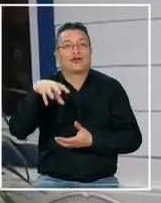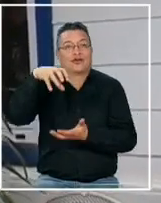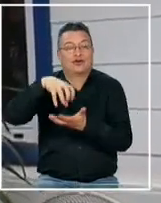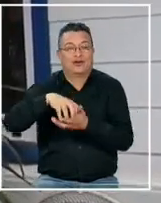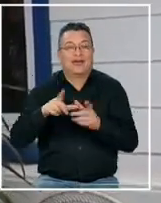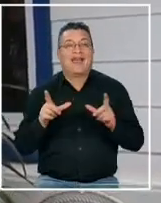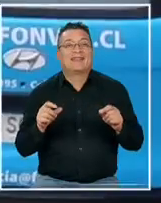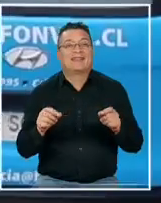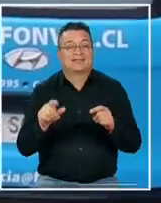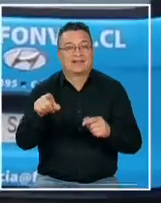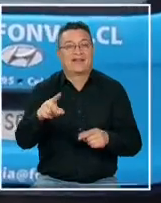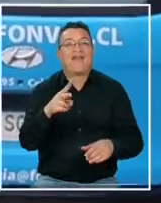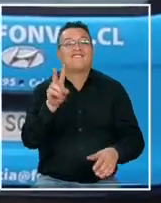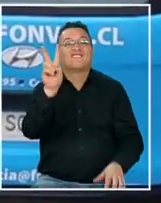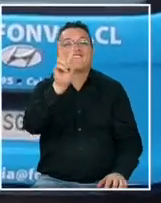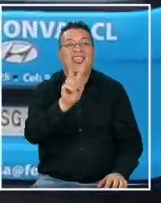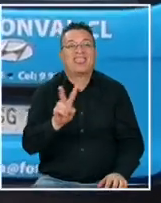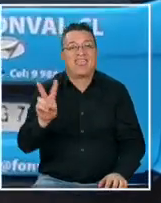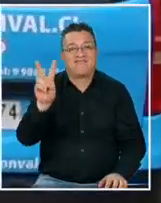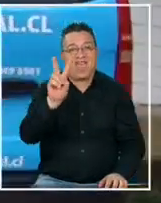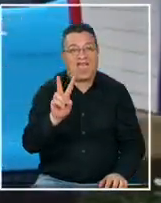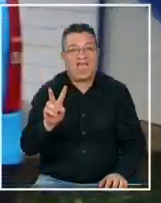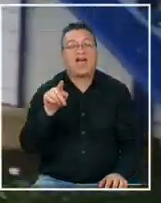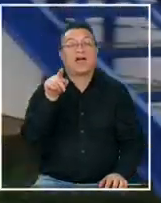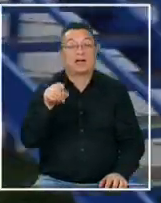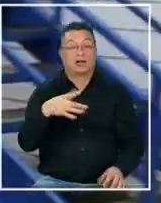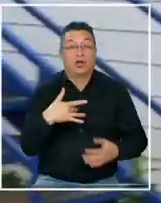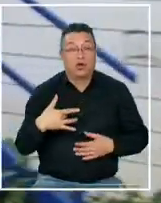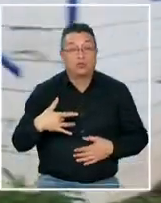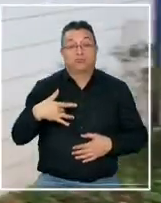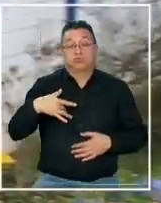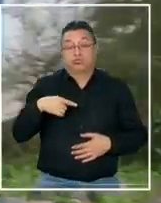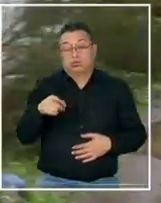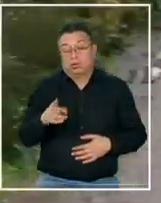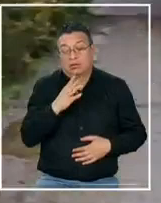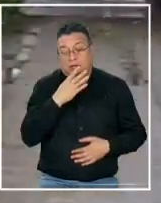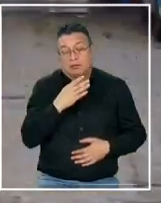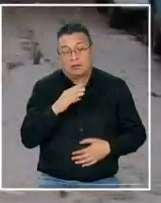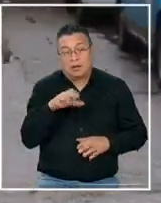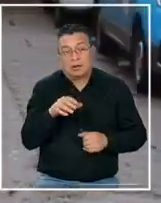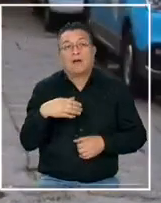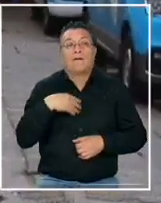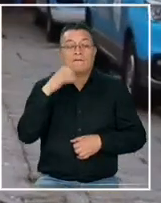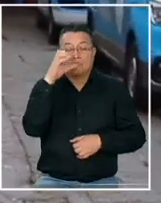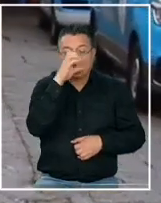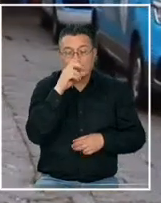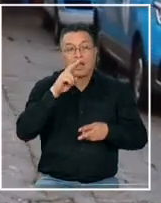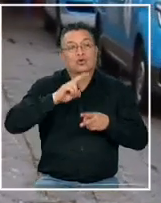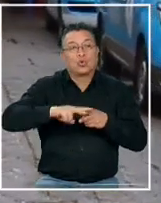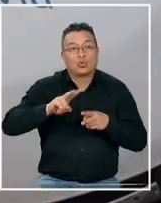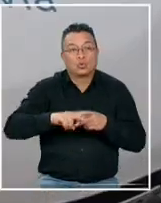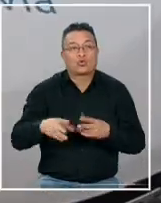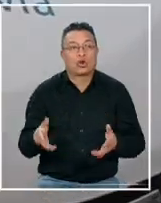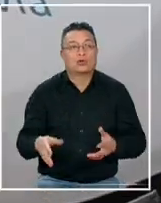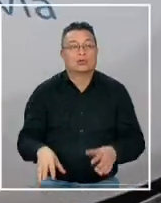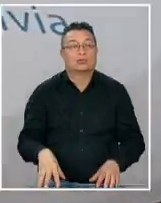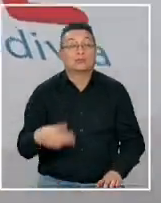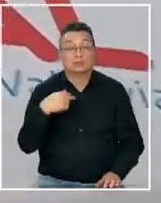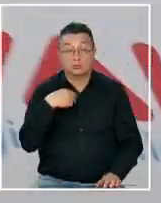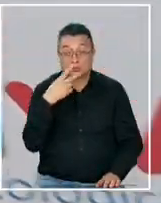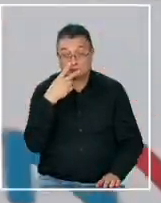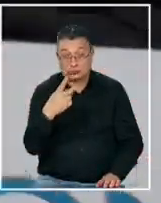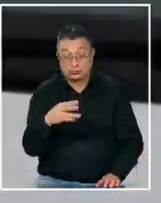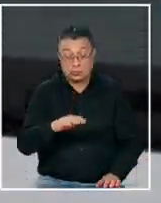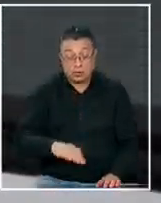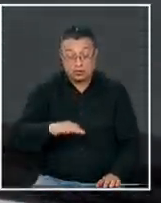fundación oncológica Valdivia los que conmovidos por el estado de salud del animal intentaron buscar una solución y vimos que le